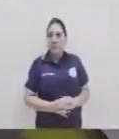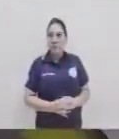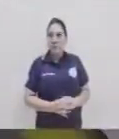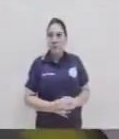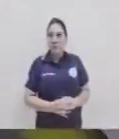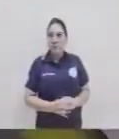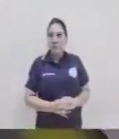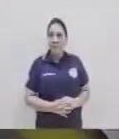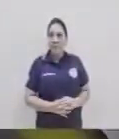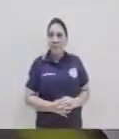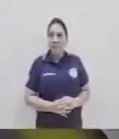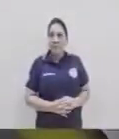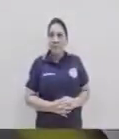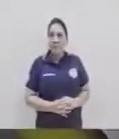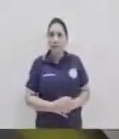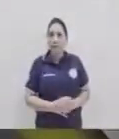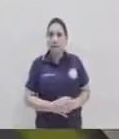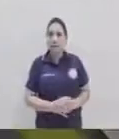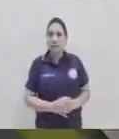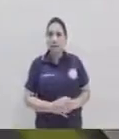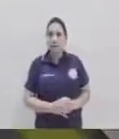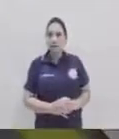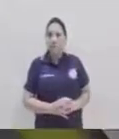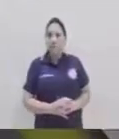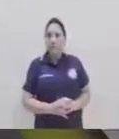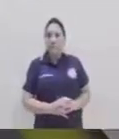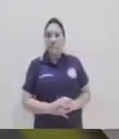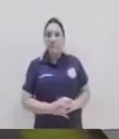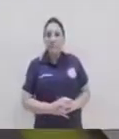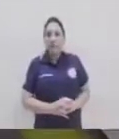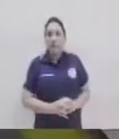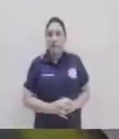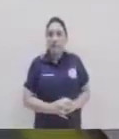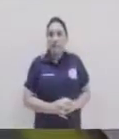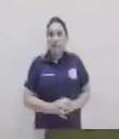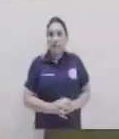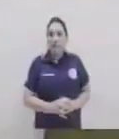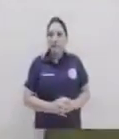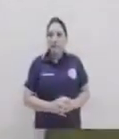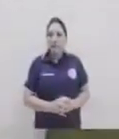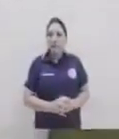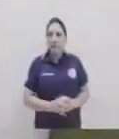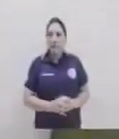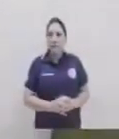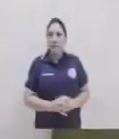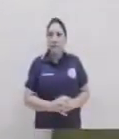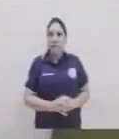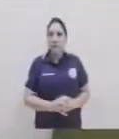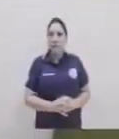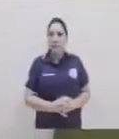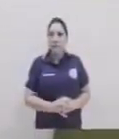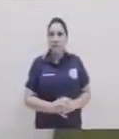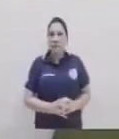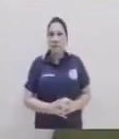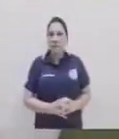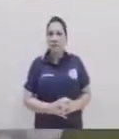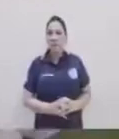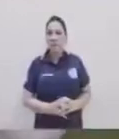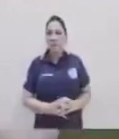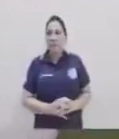entonces el primer paso era tomar los cables y separarlos por la mitad